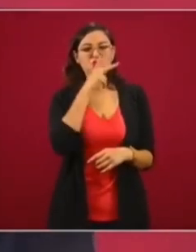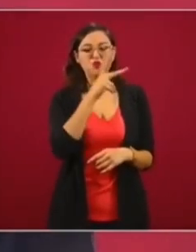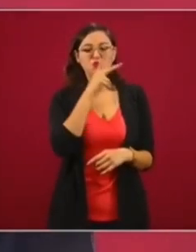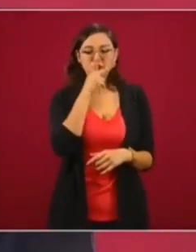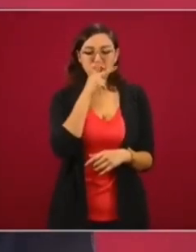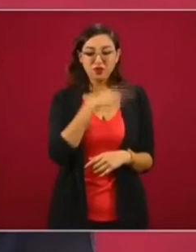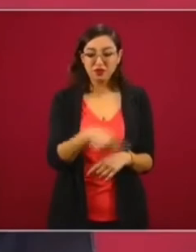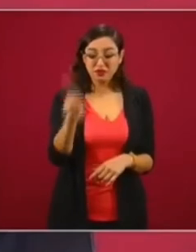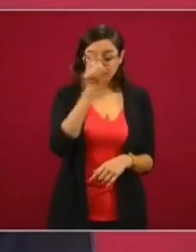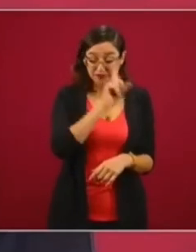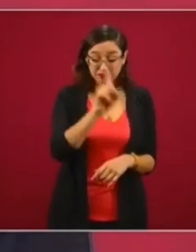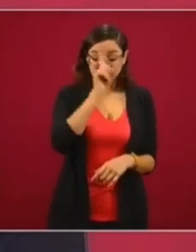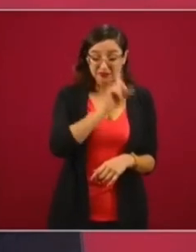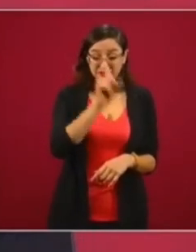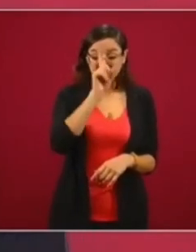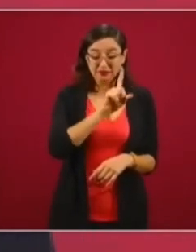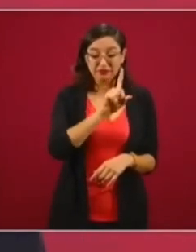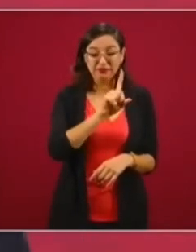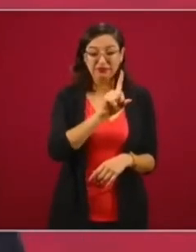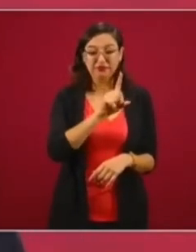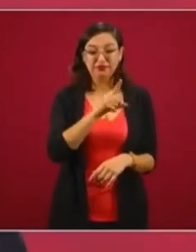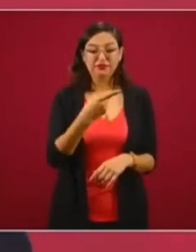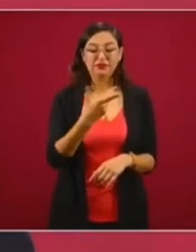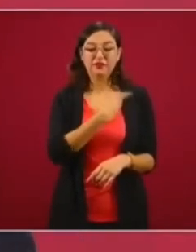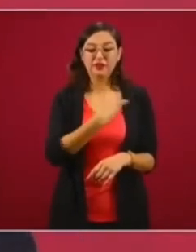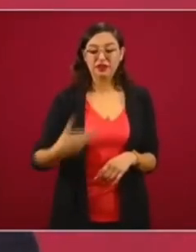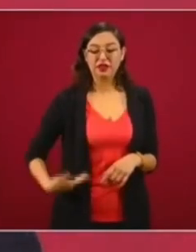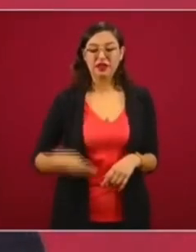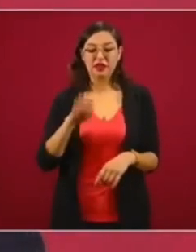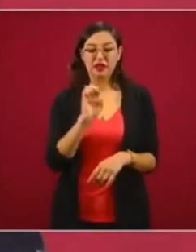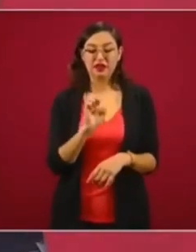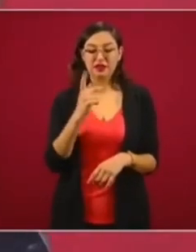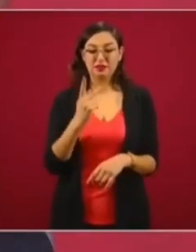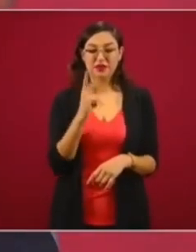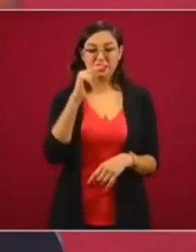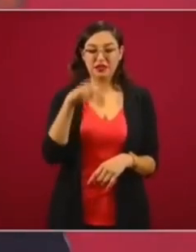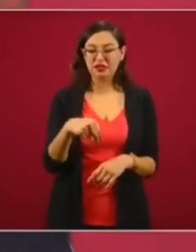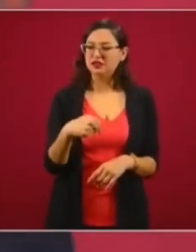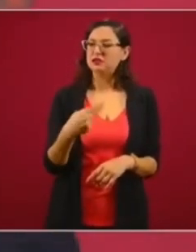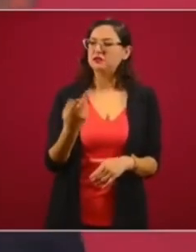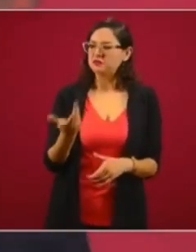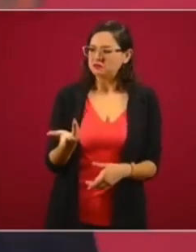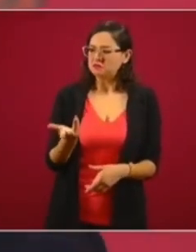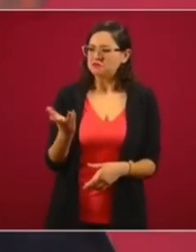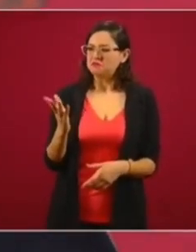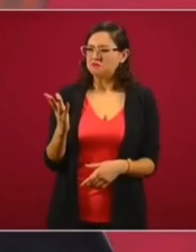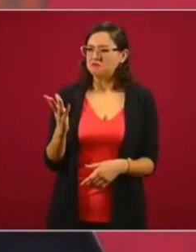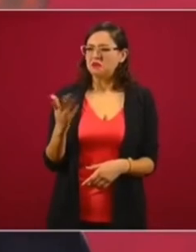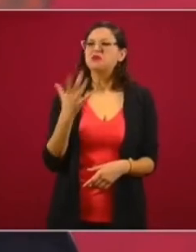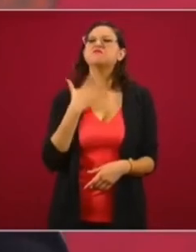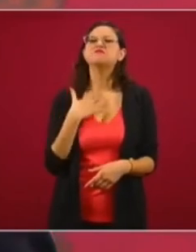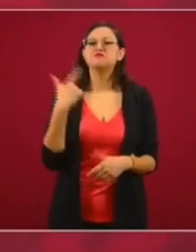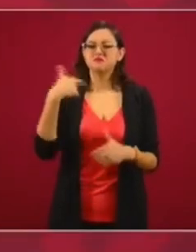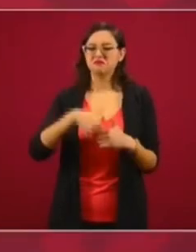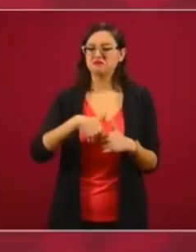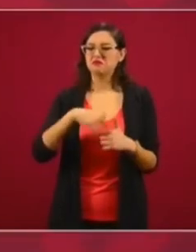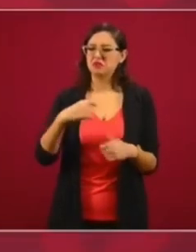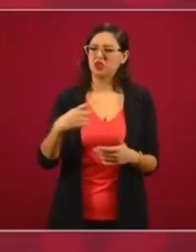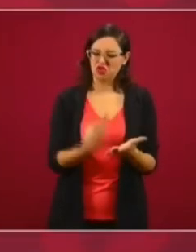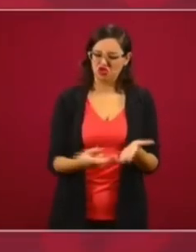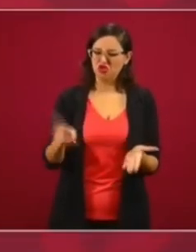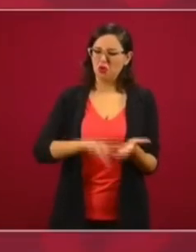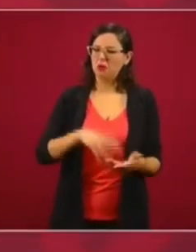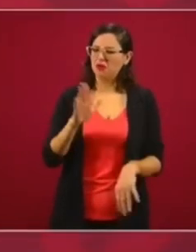al presidente Peña Nieto que aumentara el precio de la gasolina al doble,